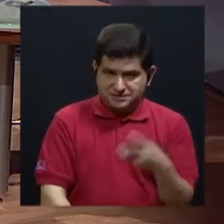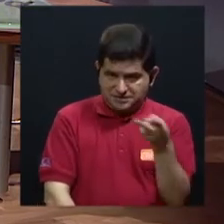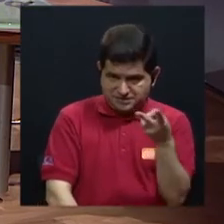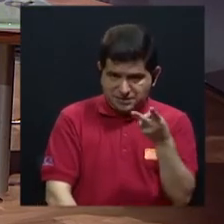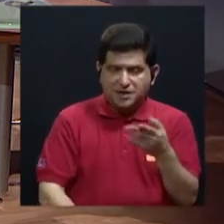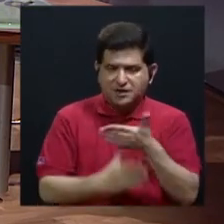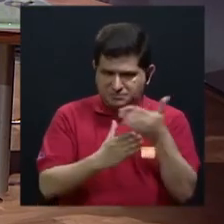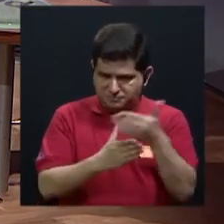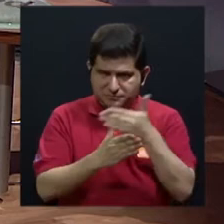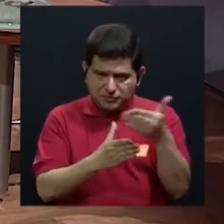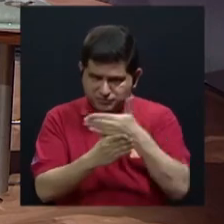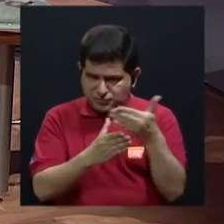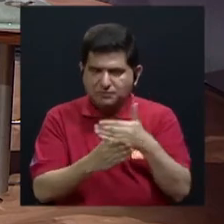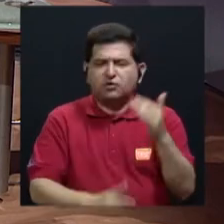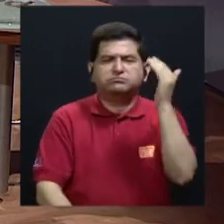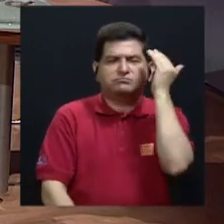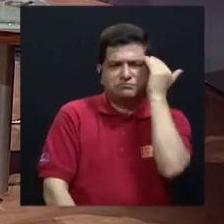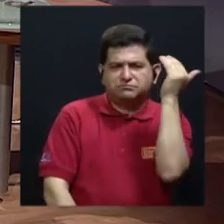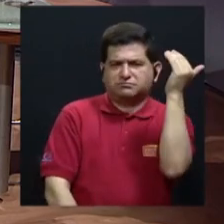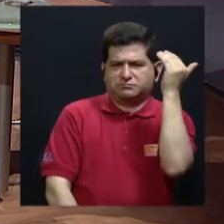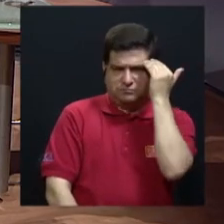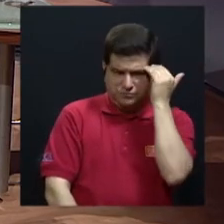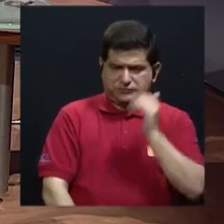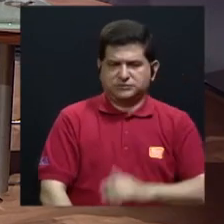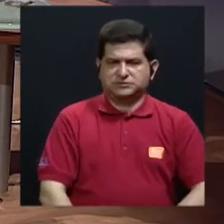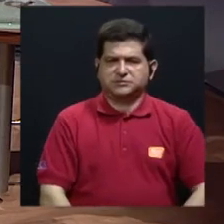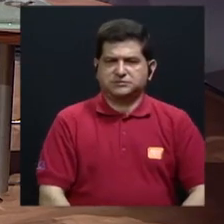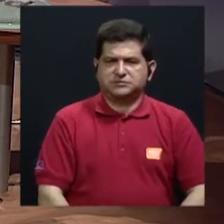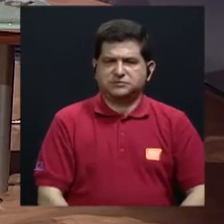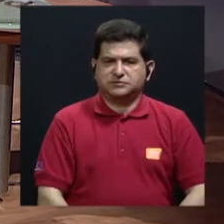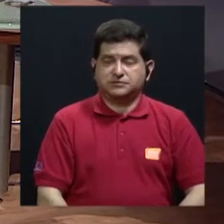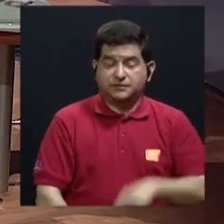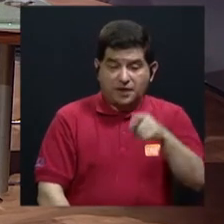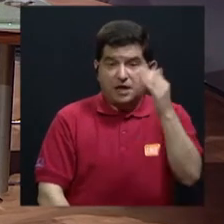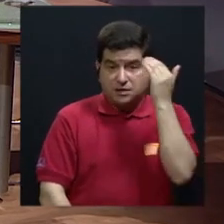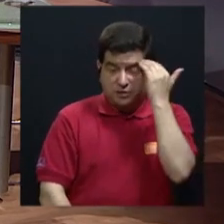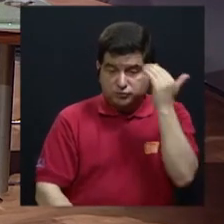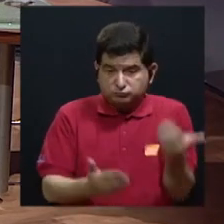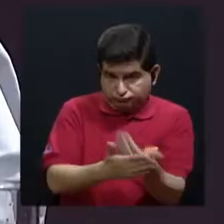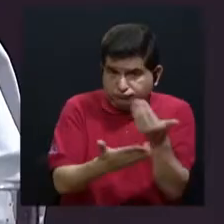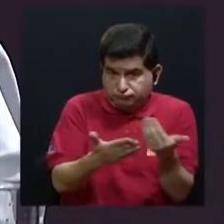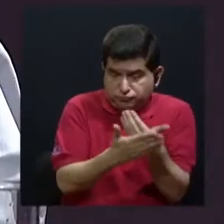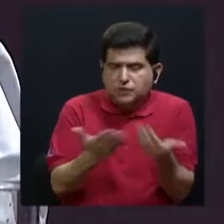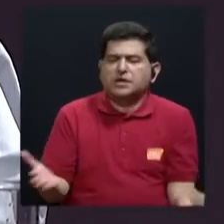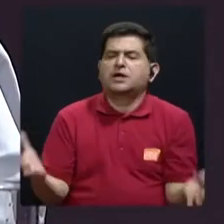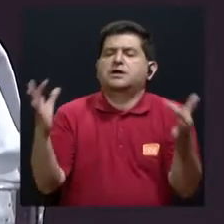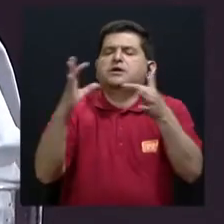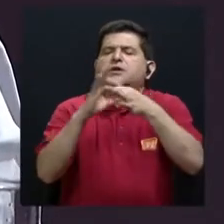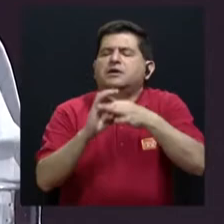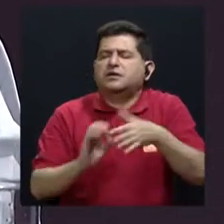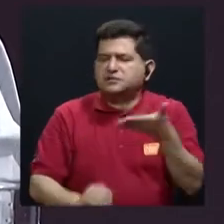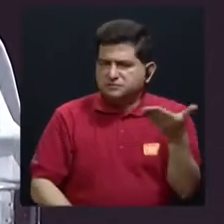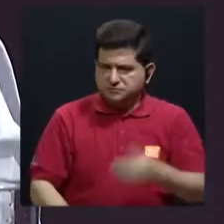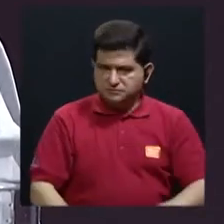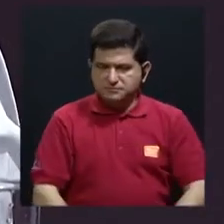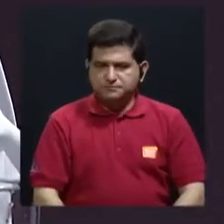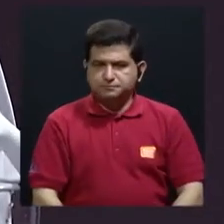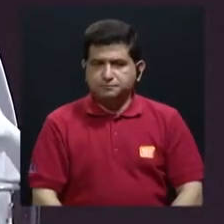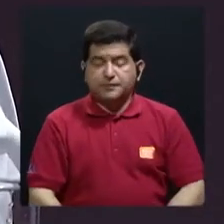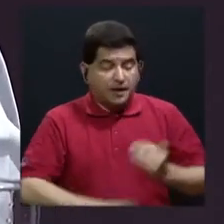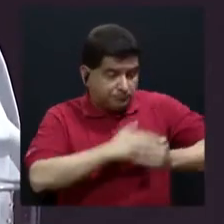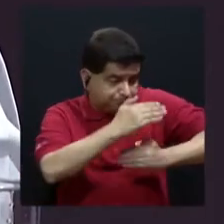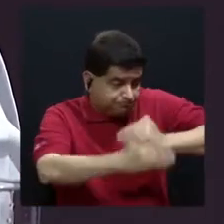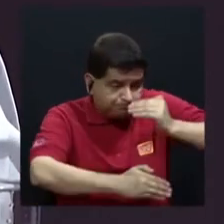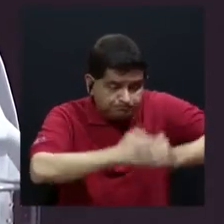compartirnos conocimientos que son recientes y que se relacionan con los